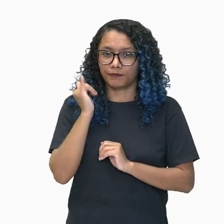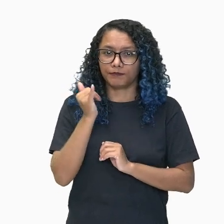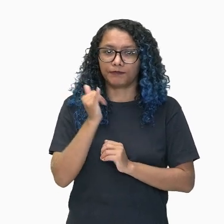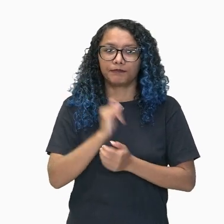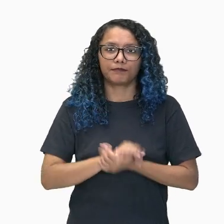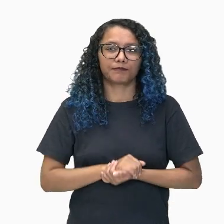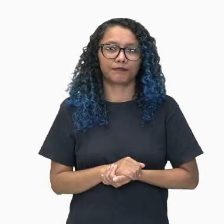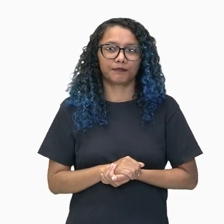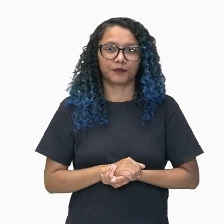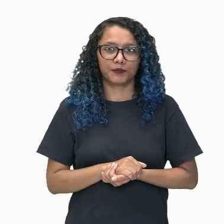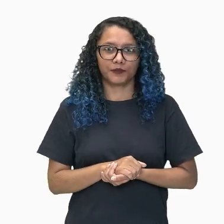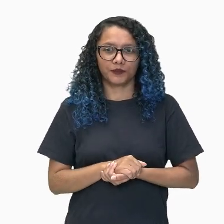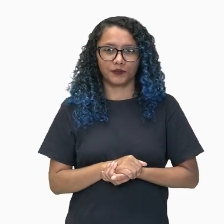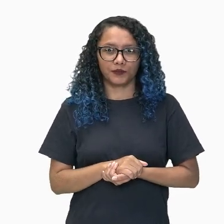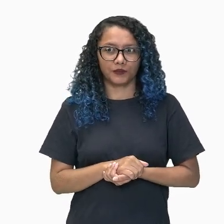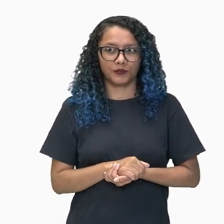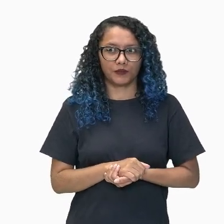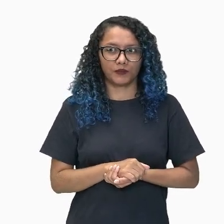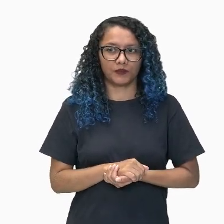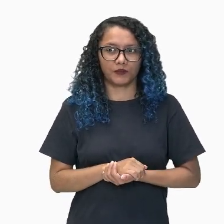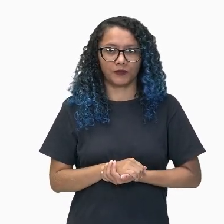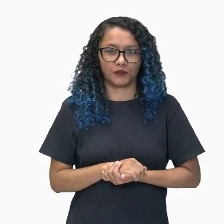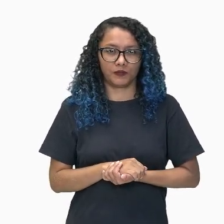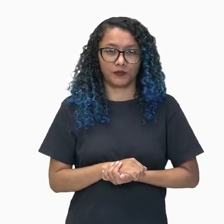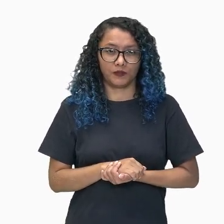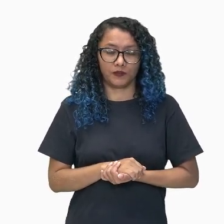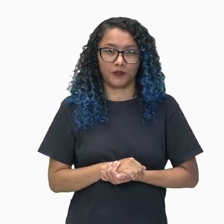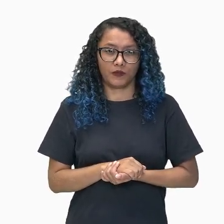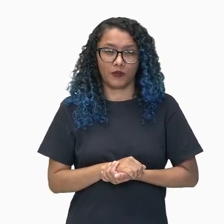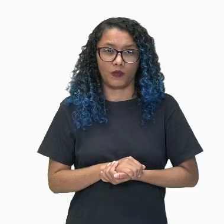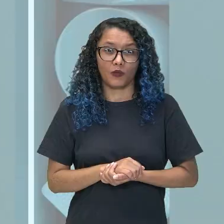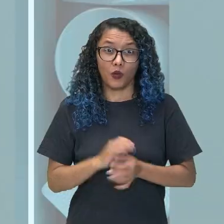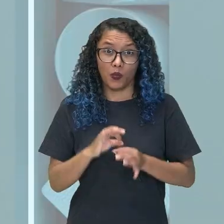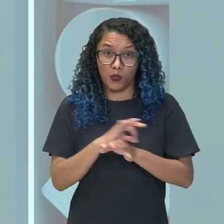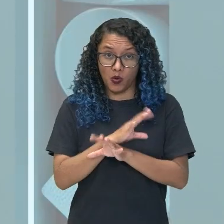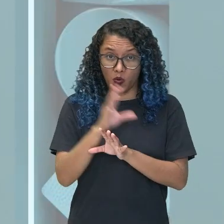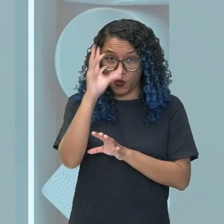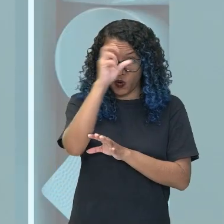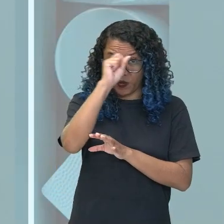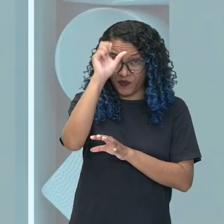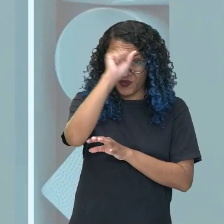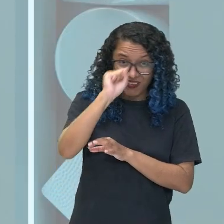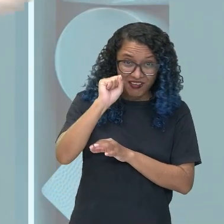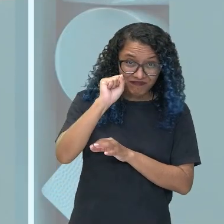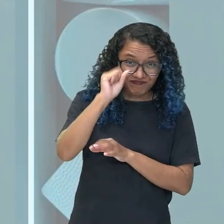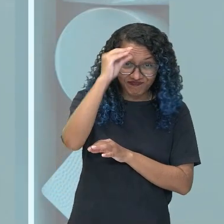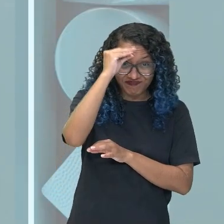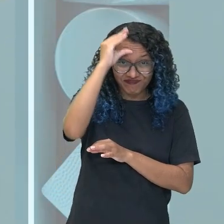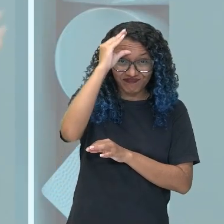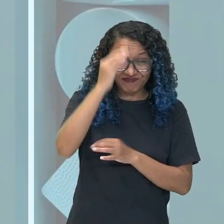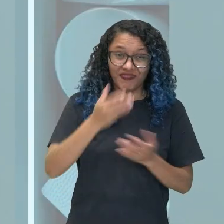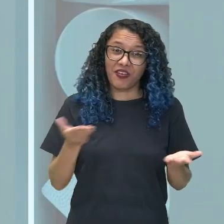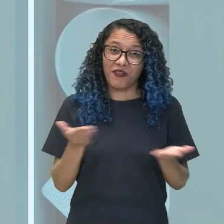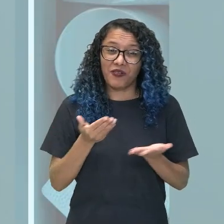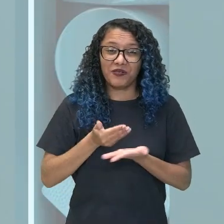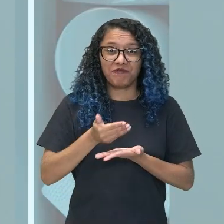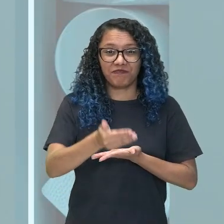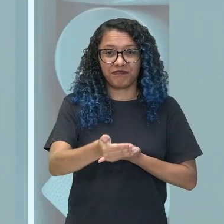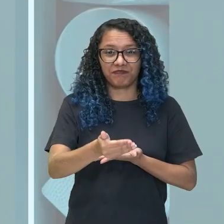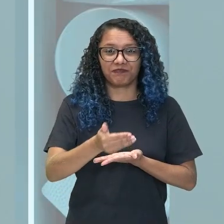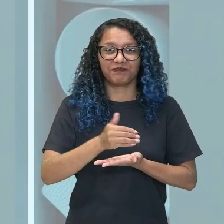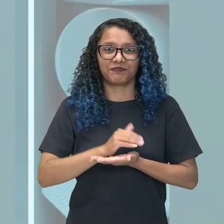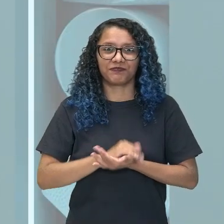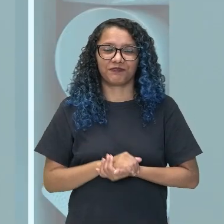narrativo. Estamos preparados para aprender mucho más. Entonces, vamos a